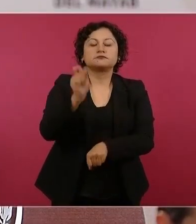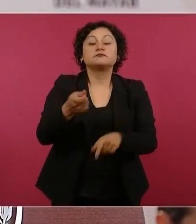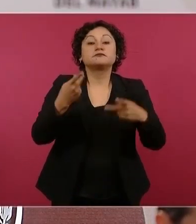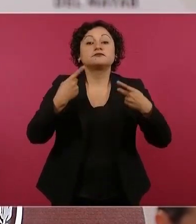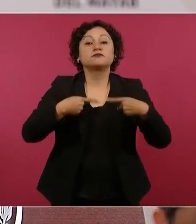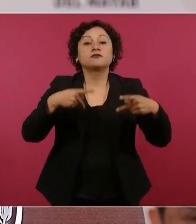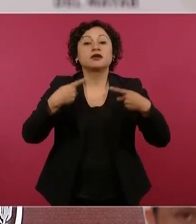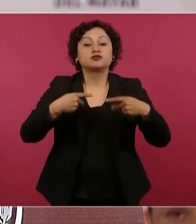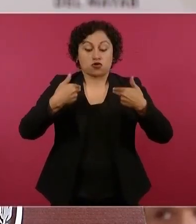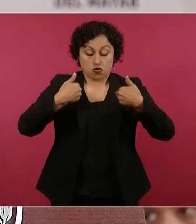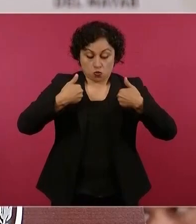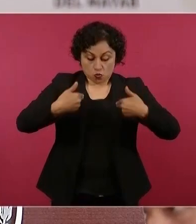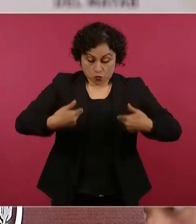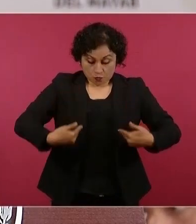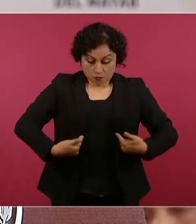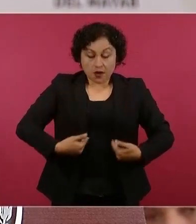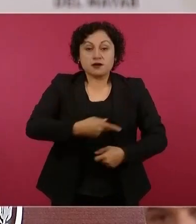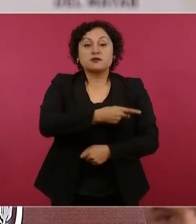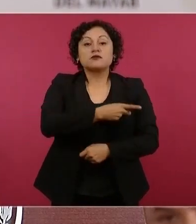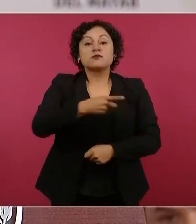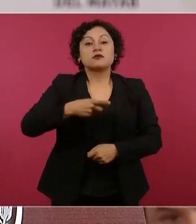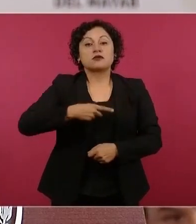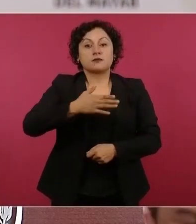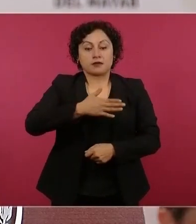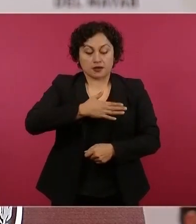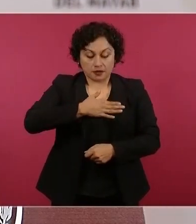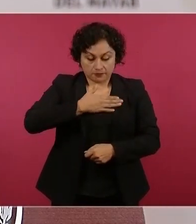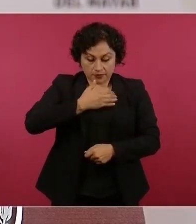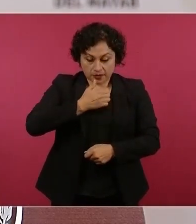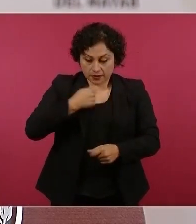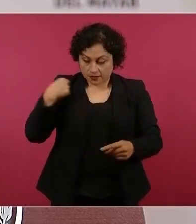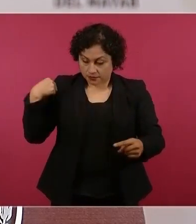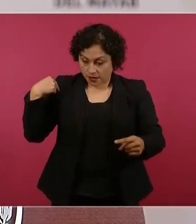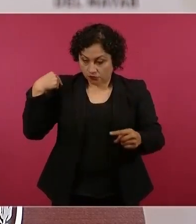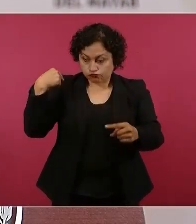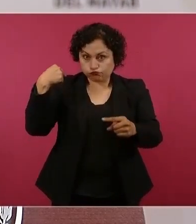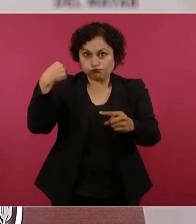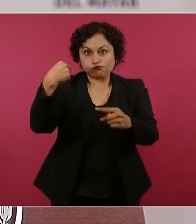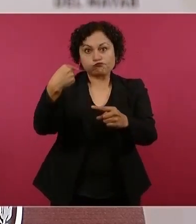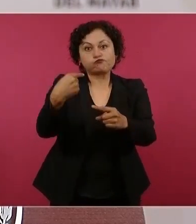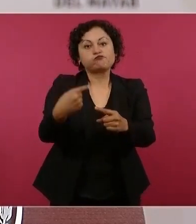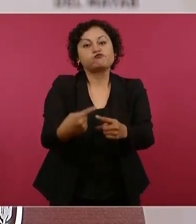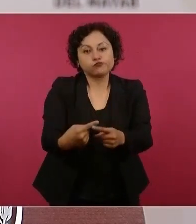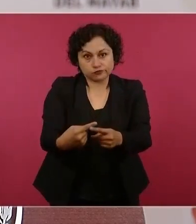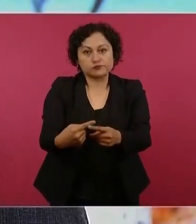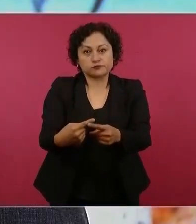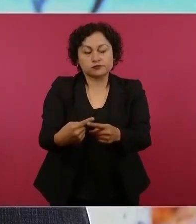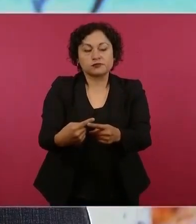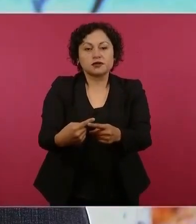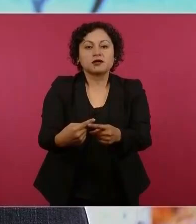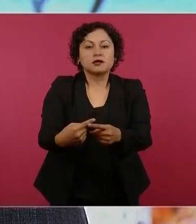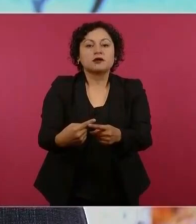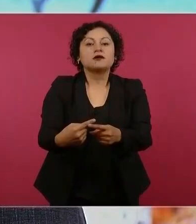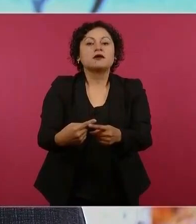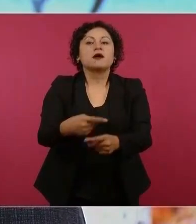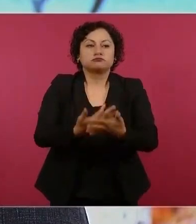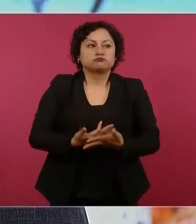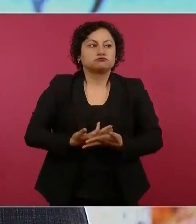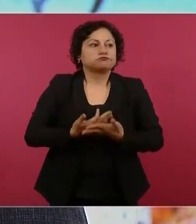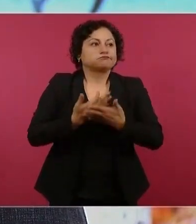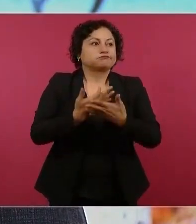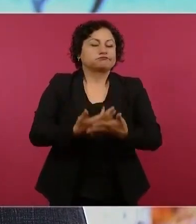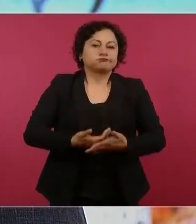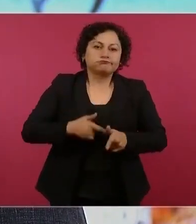después de muchos años de lucha, de esperar sin cansarse nunca.